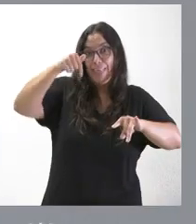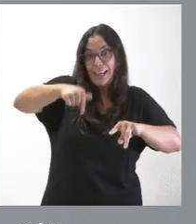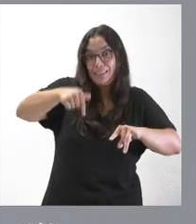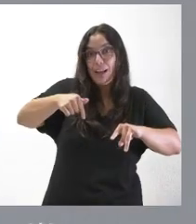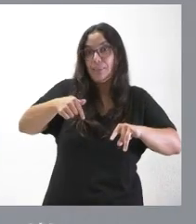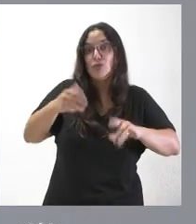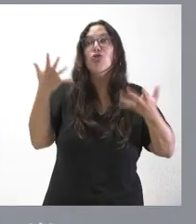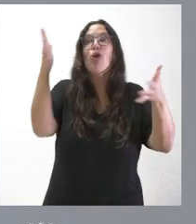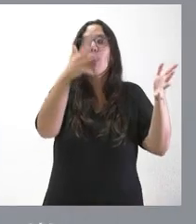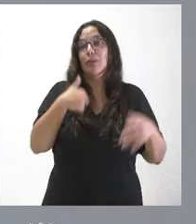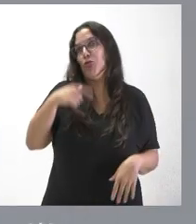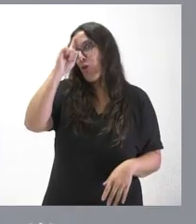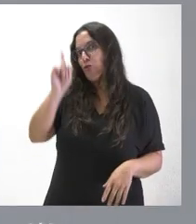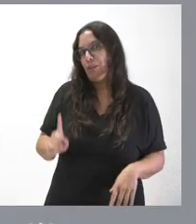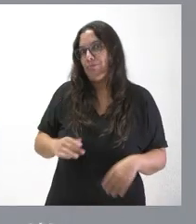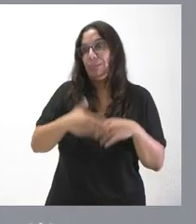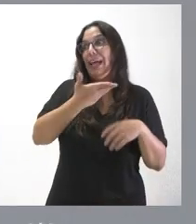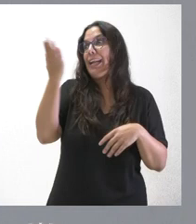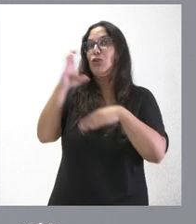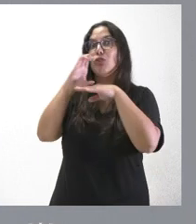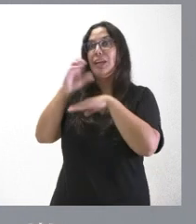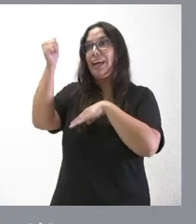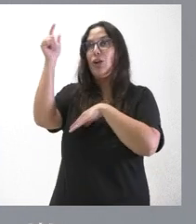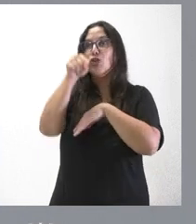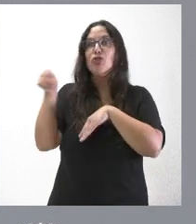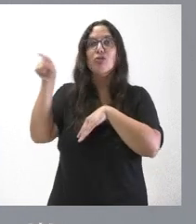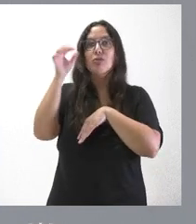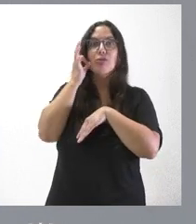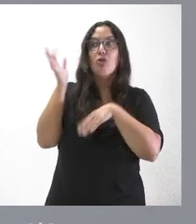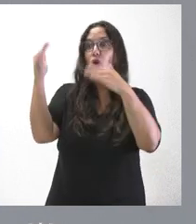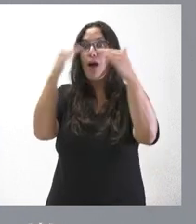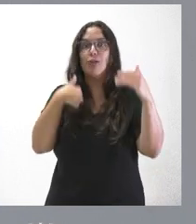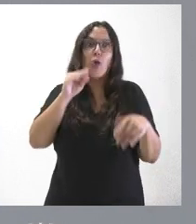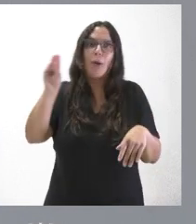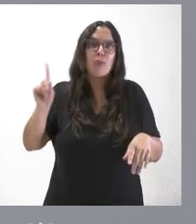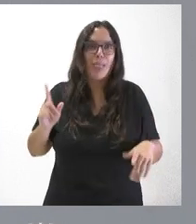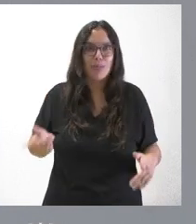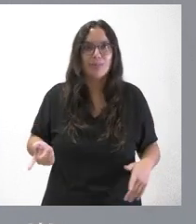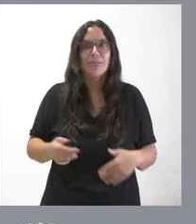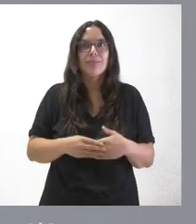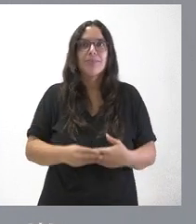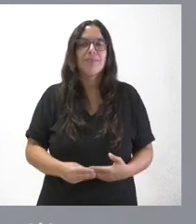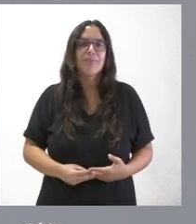sé, la verdad. Tampoco sé dónde estaban los consejeros que faltaban. No se lo pregunté. Y tampoco,